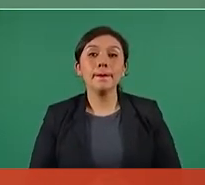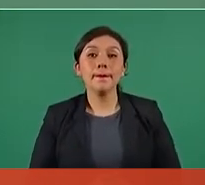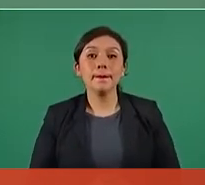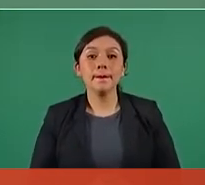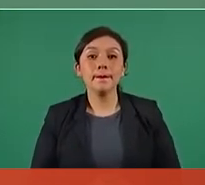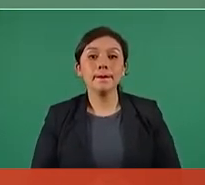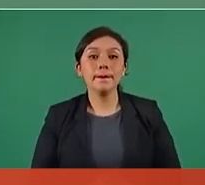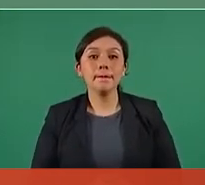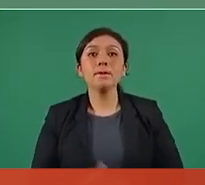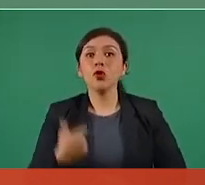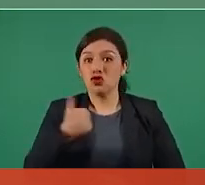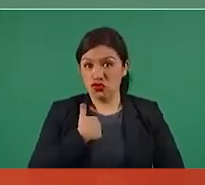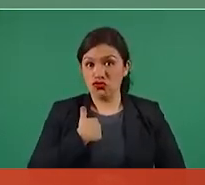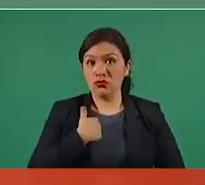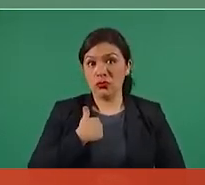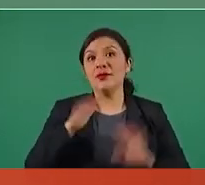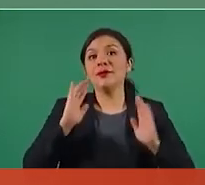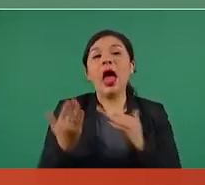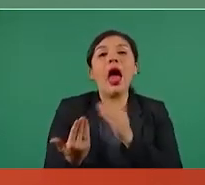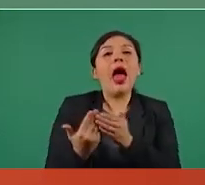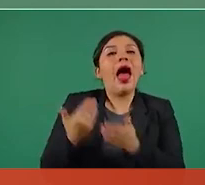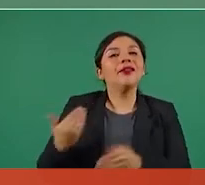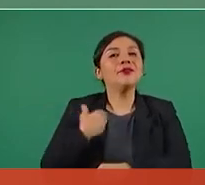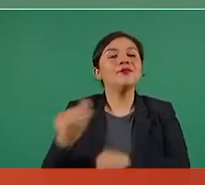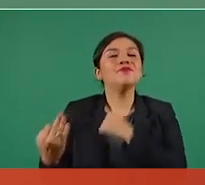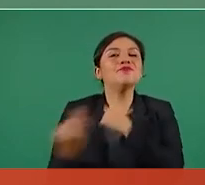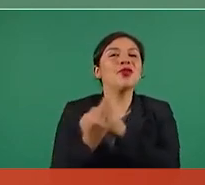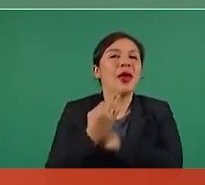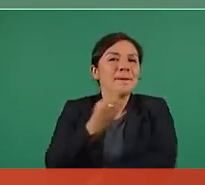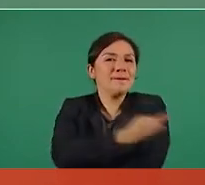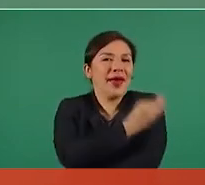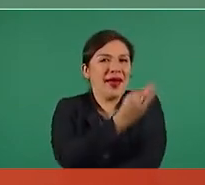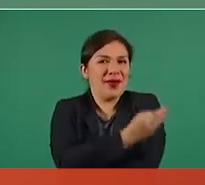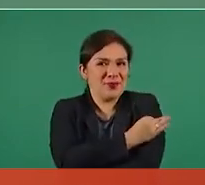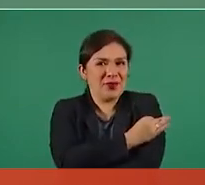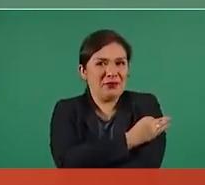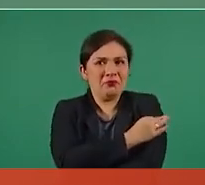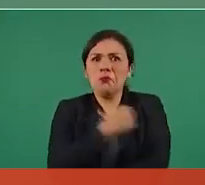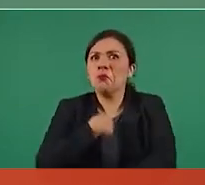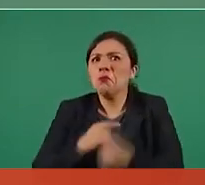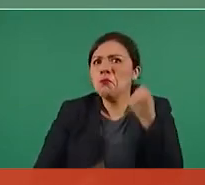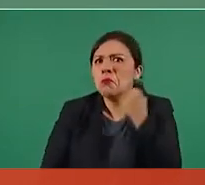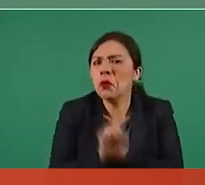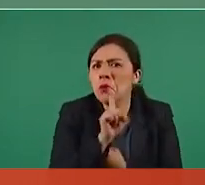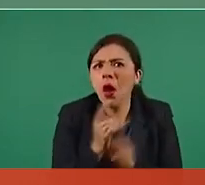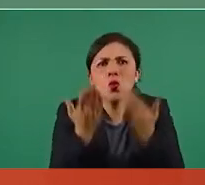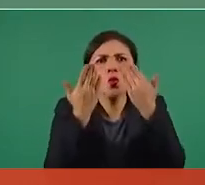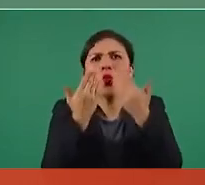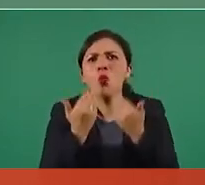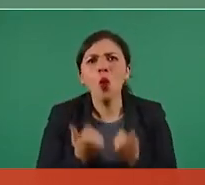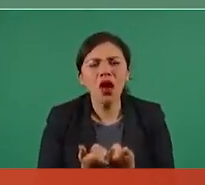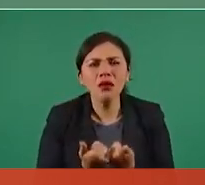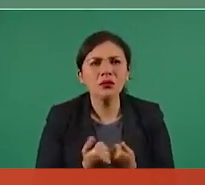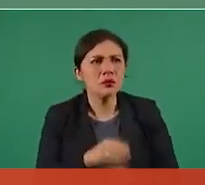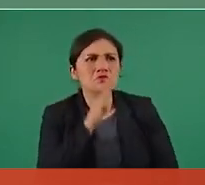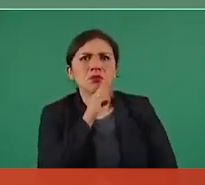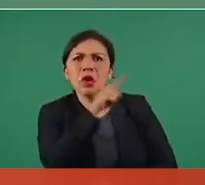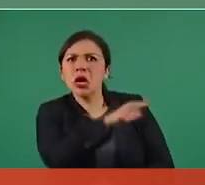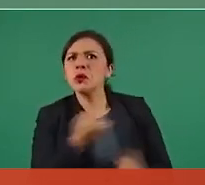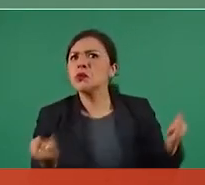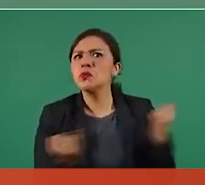Y yo ya estoy vacunado y no tuve problema, ni la mamá.